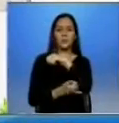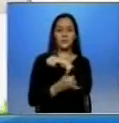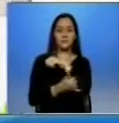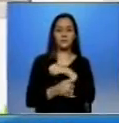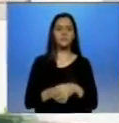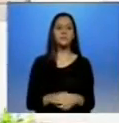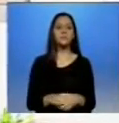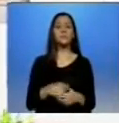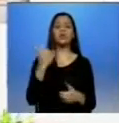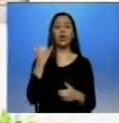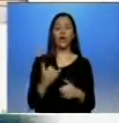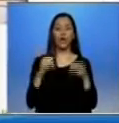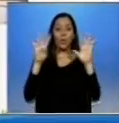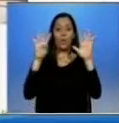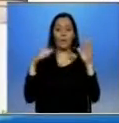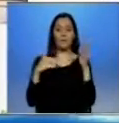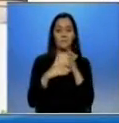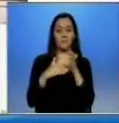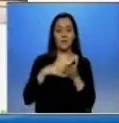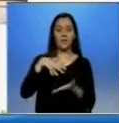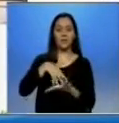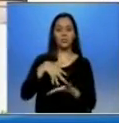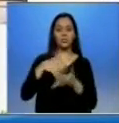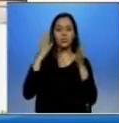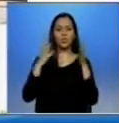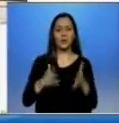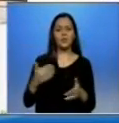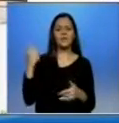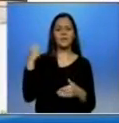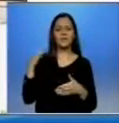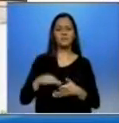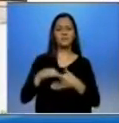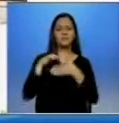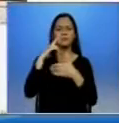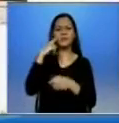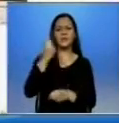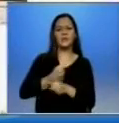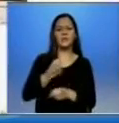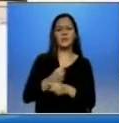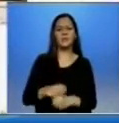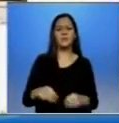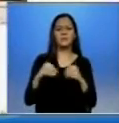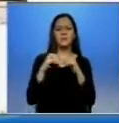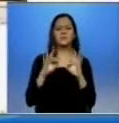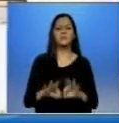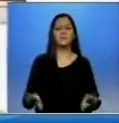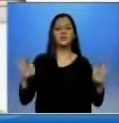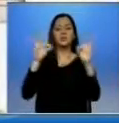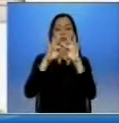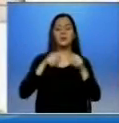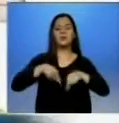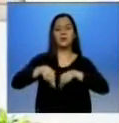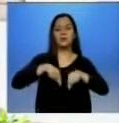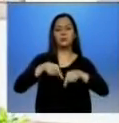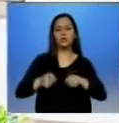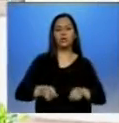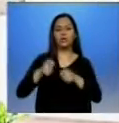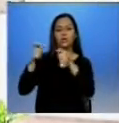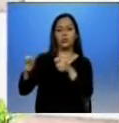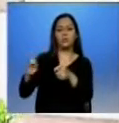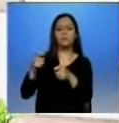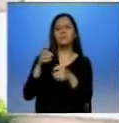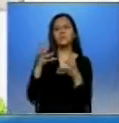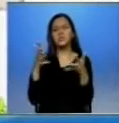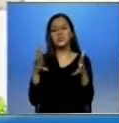estudiantes tenemos pendiente todavía la tarea de entregarles transporte de un total